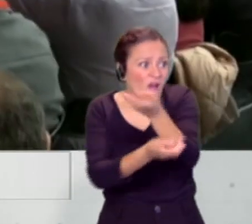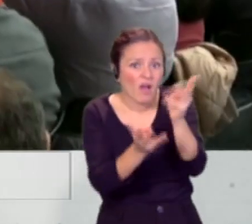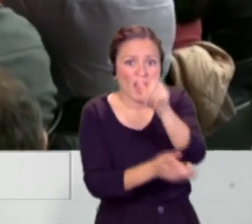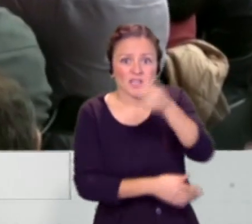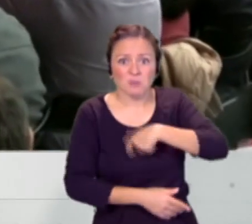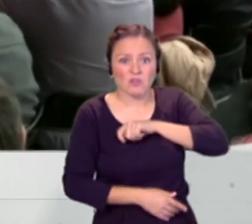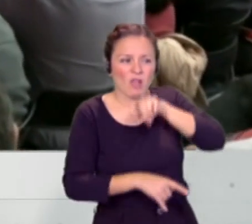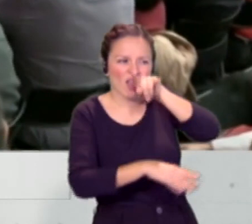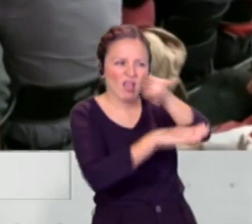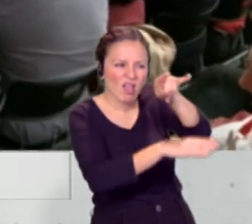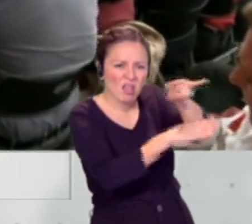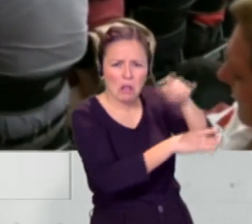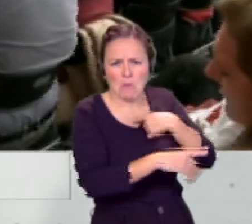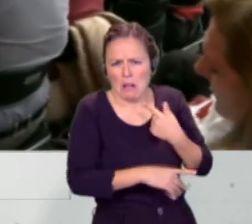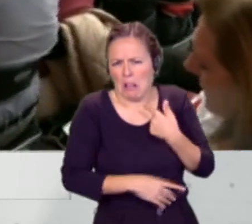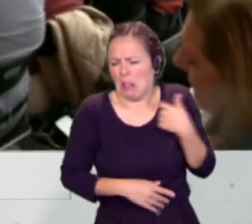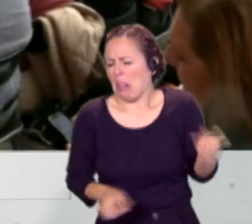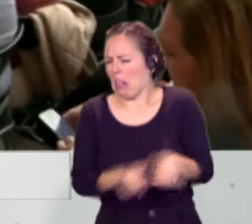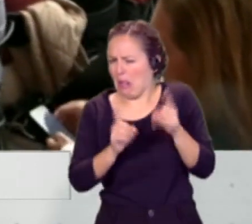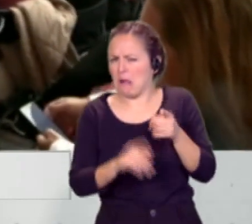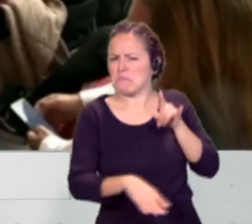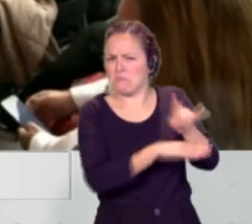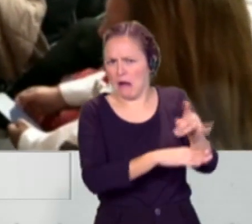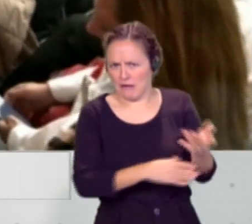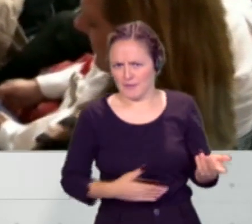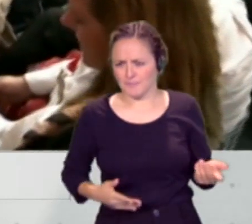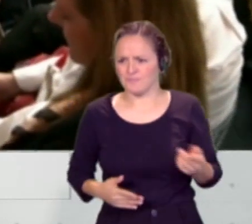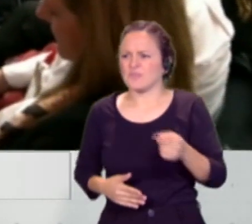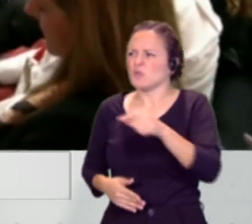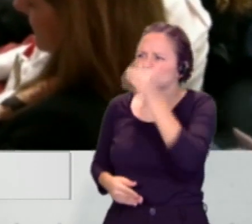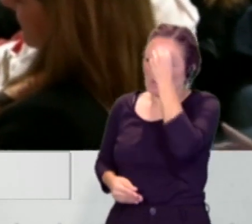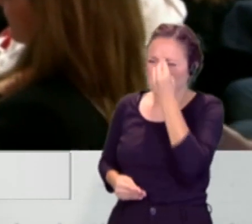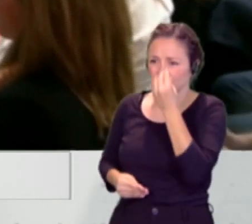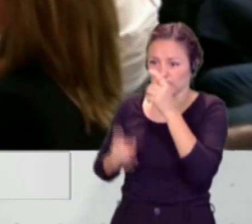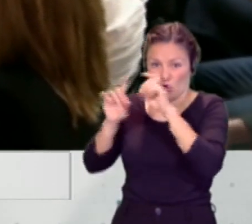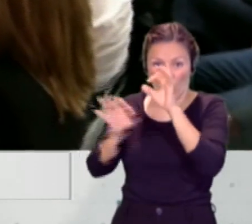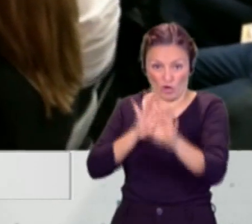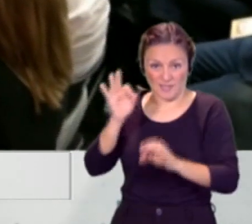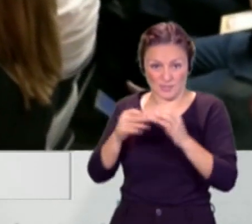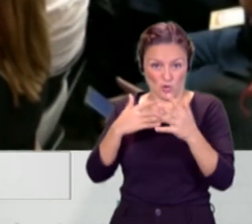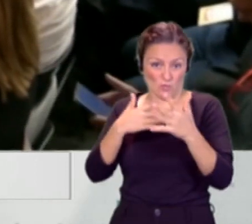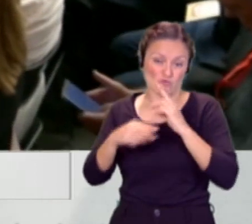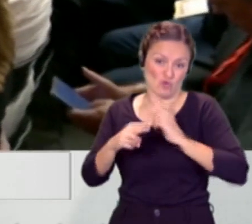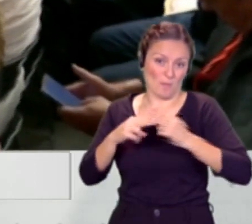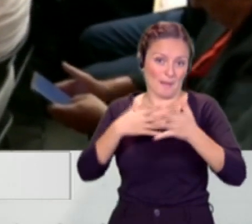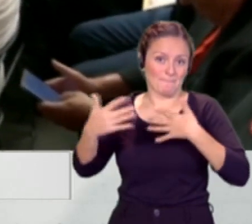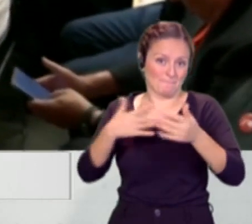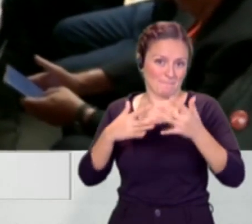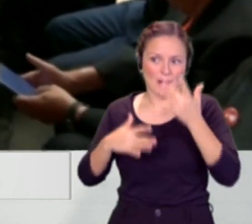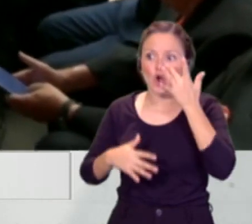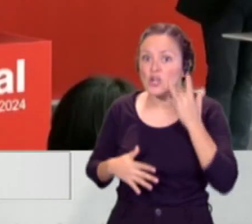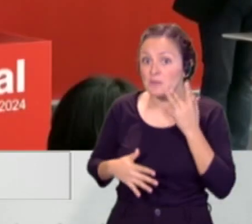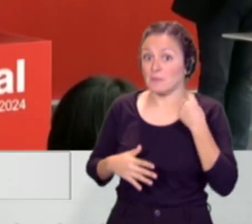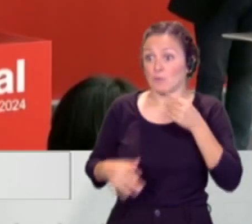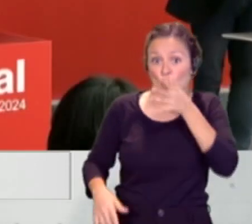los españoles sin ningún tipo de escrúpulo. ¿Qué le parece a usted que en manos limpias la organización que presentó la denuncia que ha supuesto